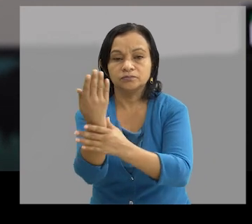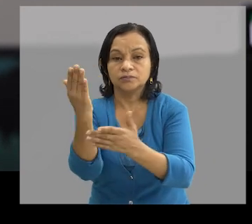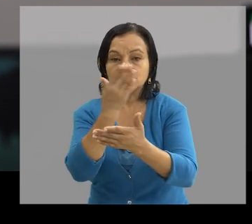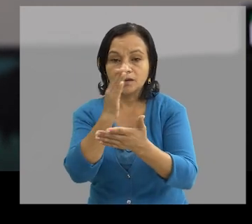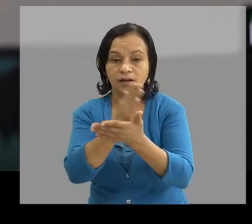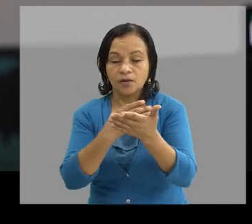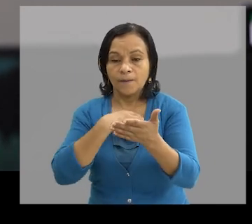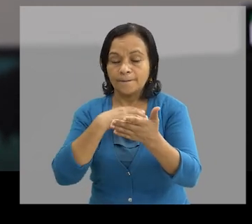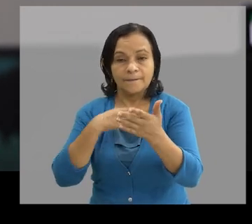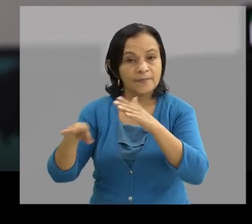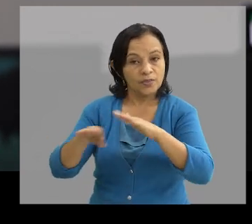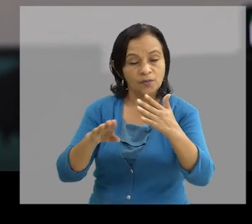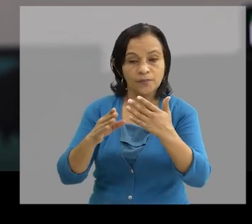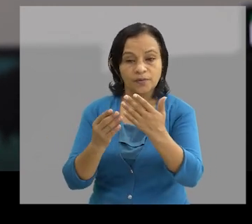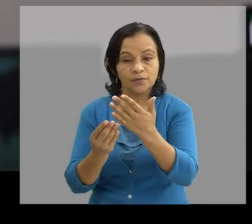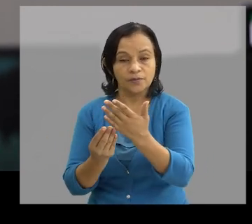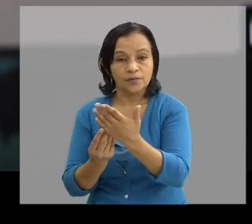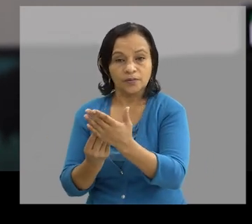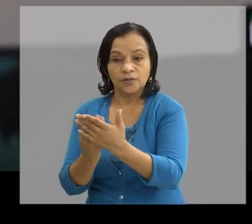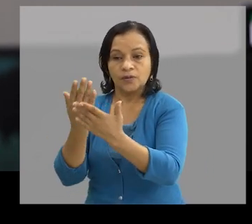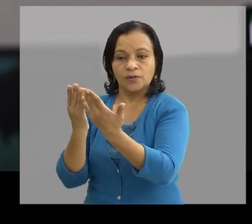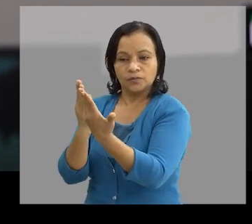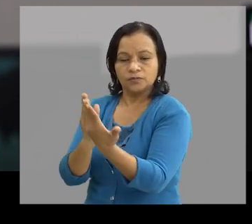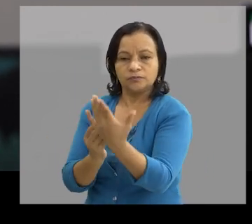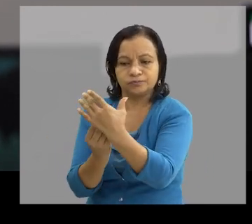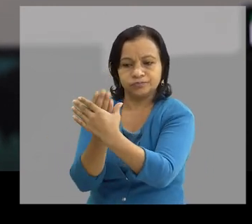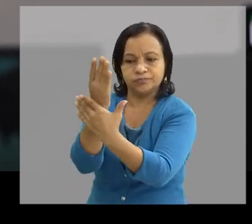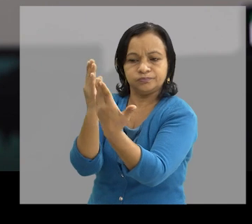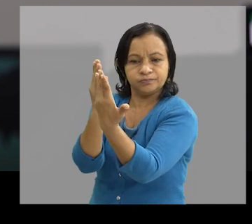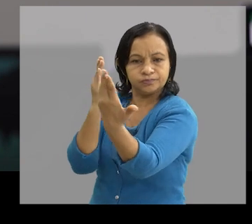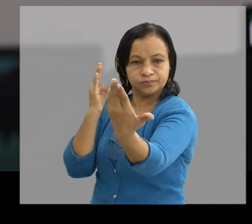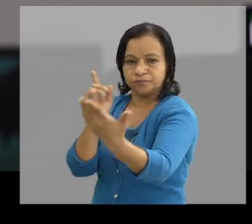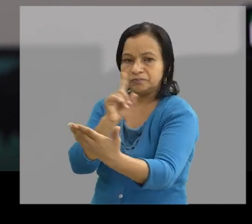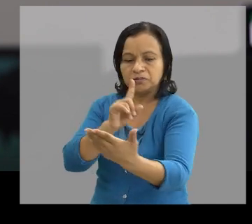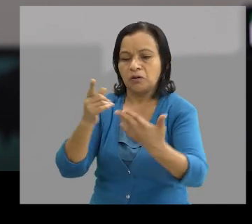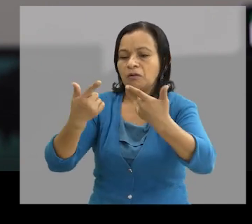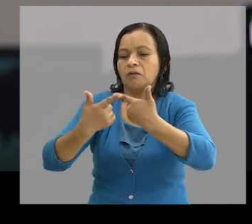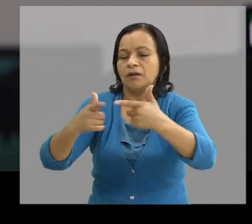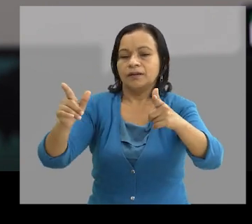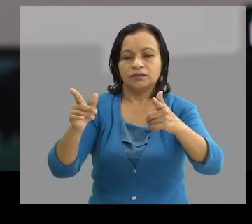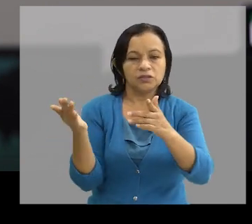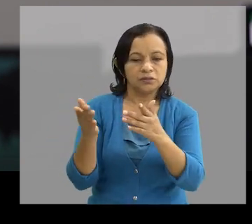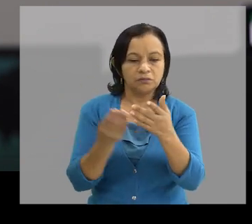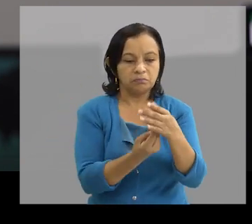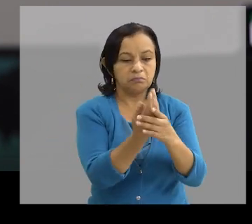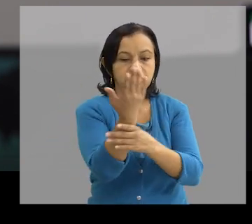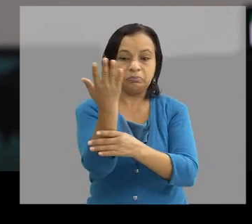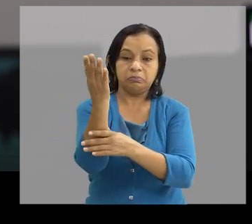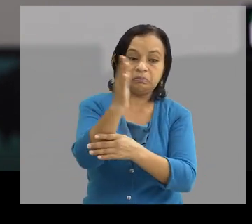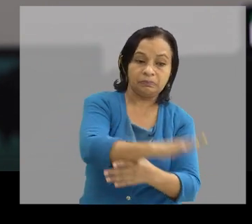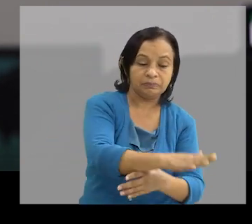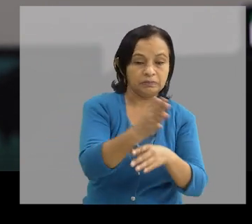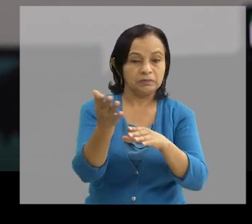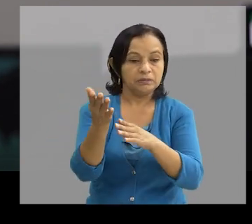propiedades no implementan lo que es la barrera viva Entonces esto acelera el proceso de erosión Generando pérdidas de